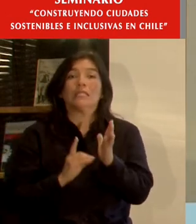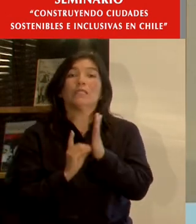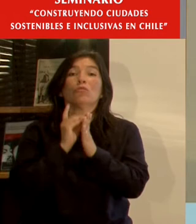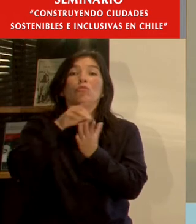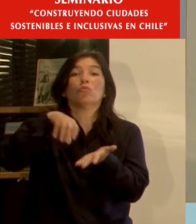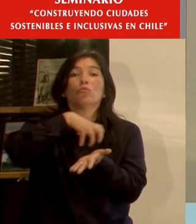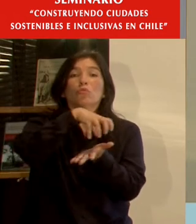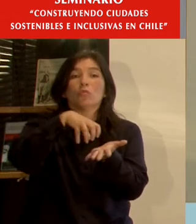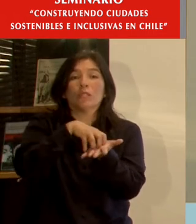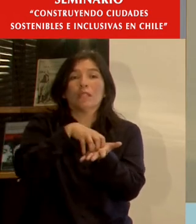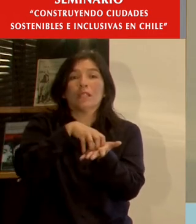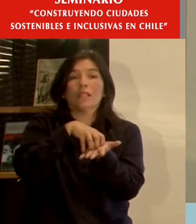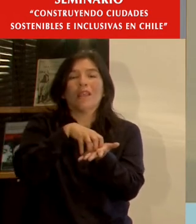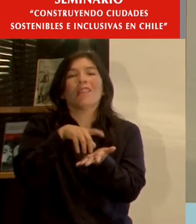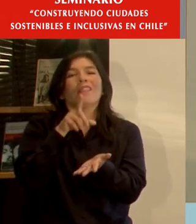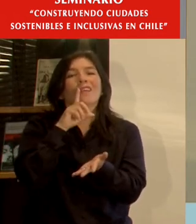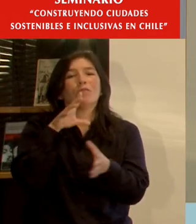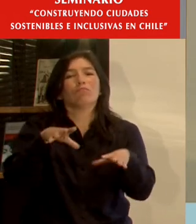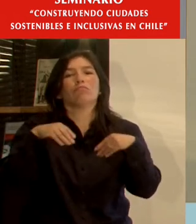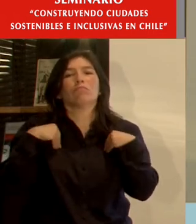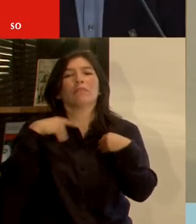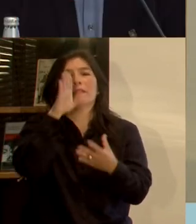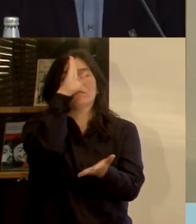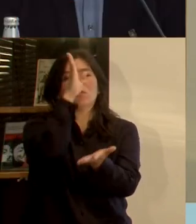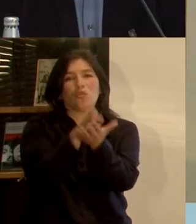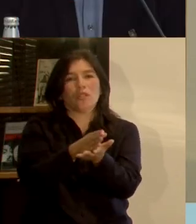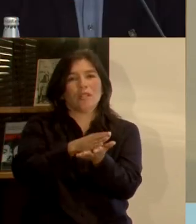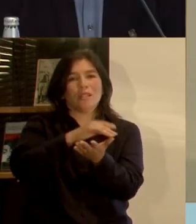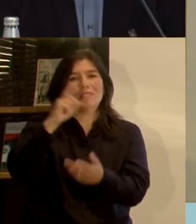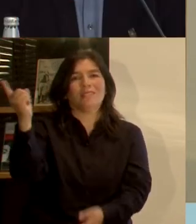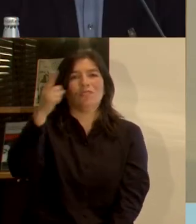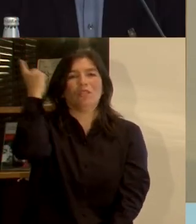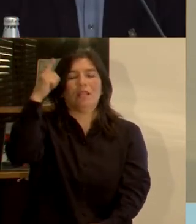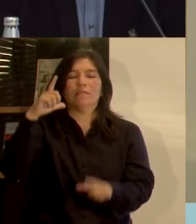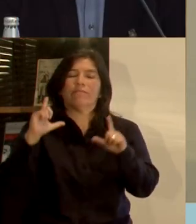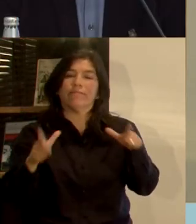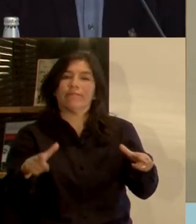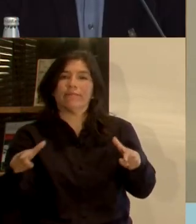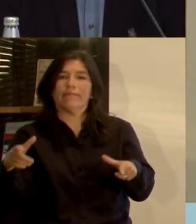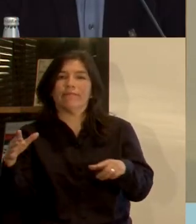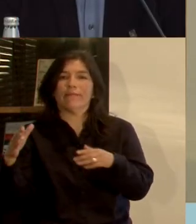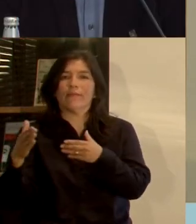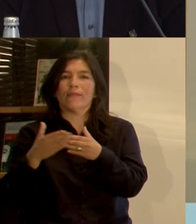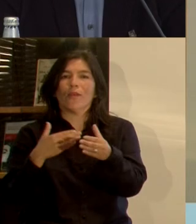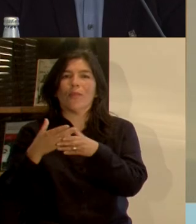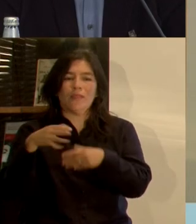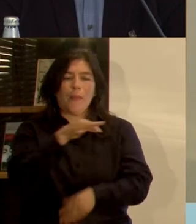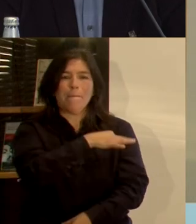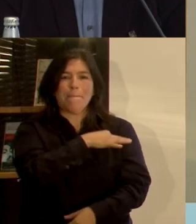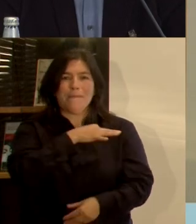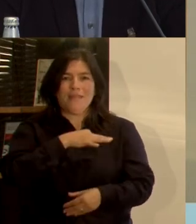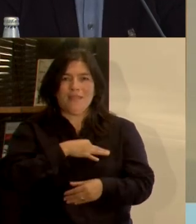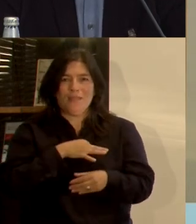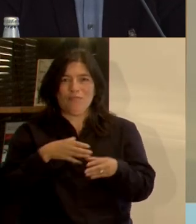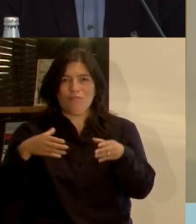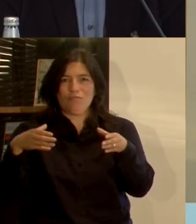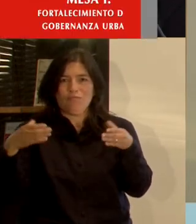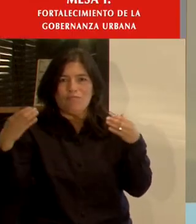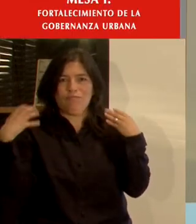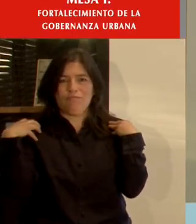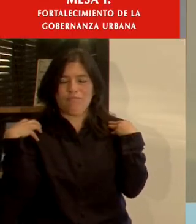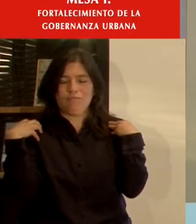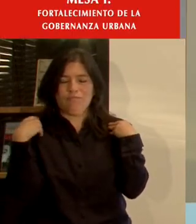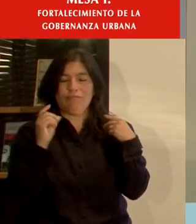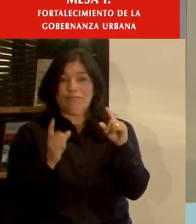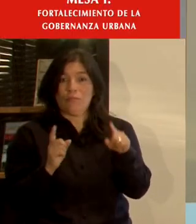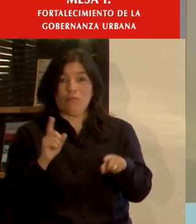fundamentalmente depende de decisiones de carácter nacional y sectorial que están alojadas en los ministerios sectoriales, no a nivel de